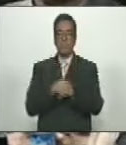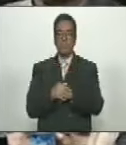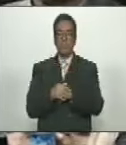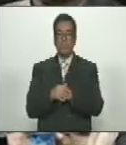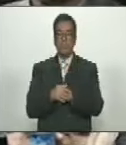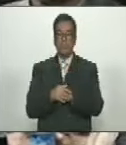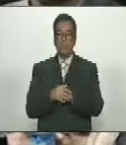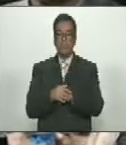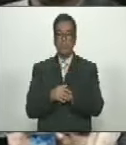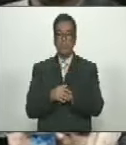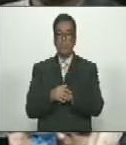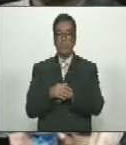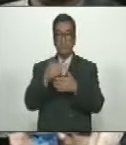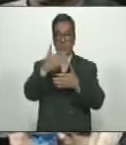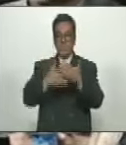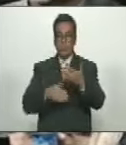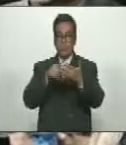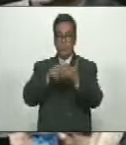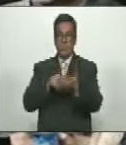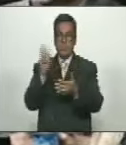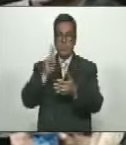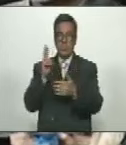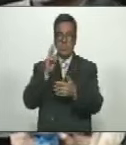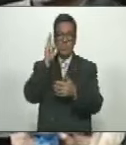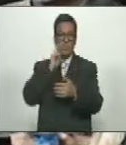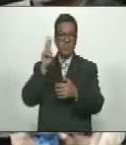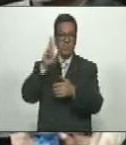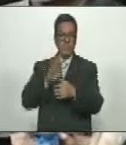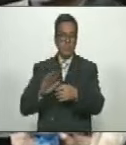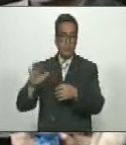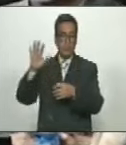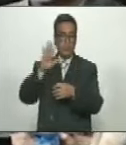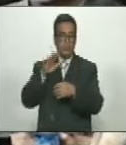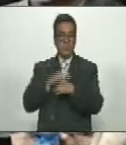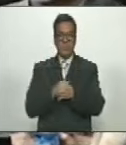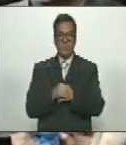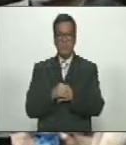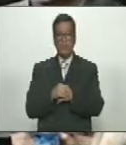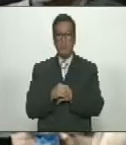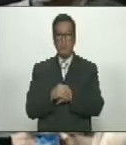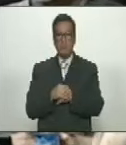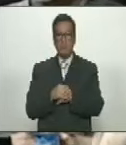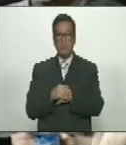Gaceta Oficial De la República Bolivariana De Venezuela